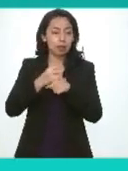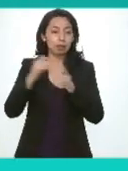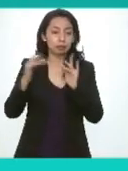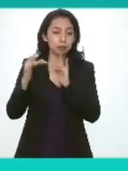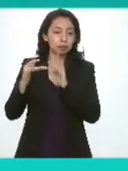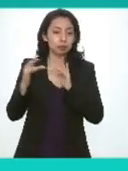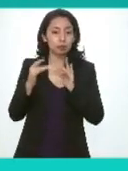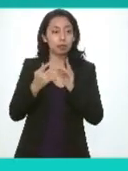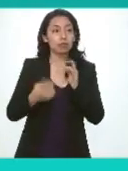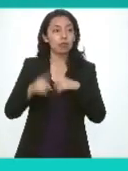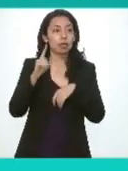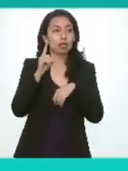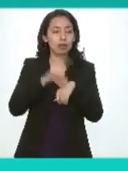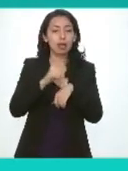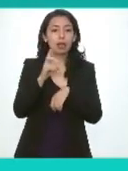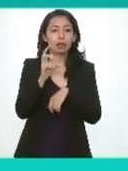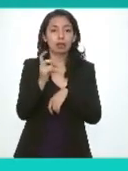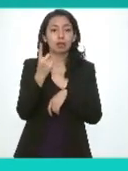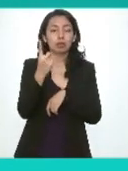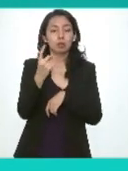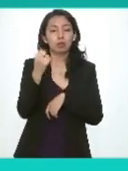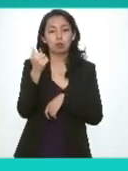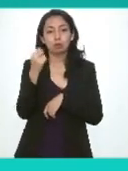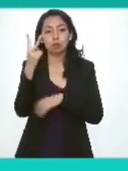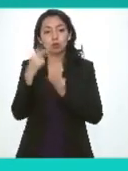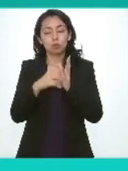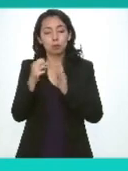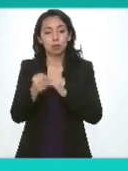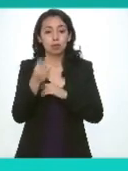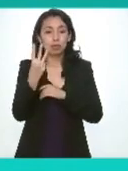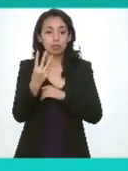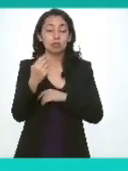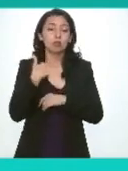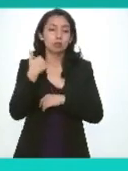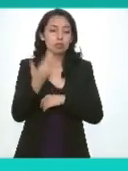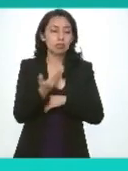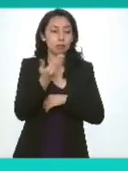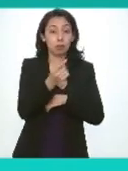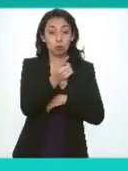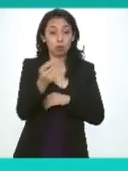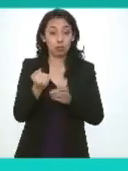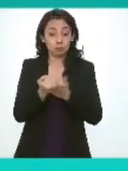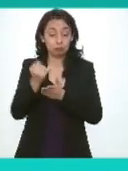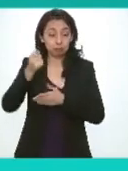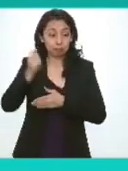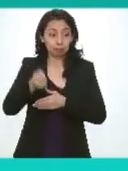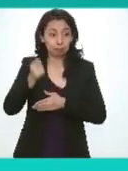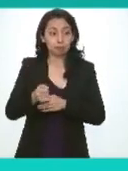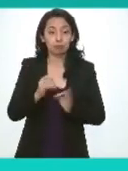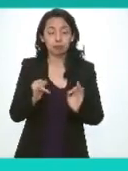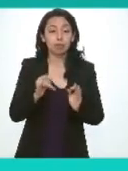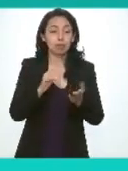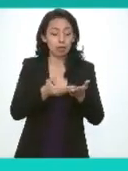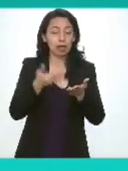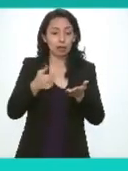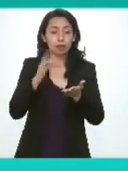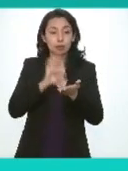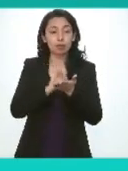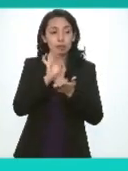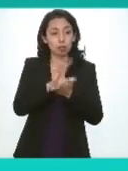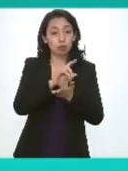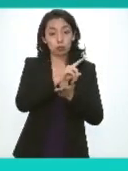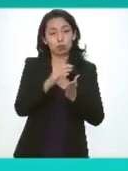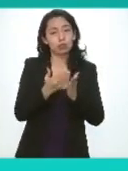del sistema celebrada el treinta y uno de agosto de dos mil veintitrés someto a su consideración la aprobación del acta previamente referida por lo que le solicito